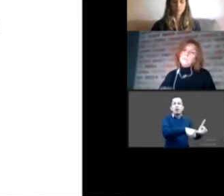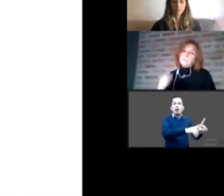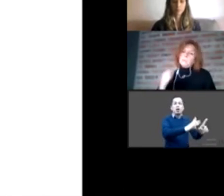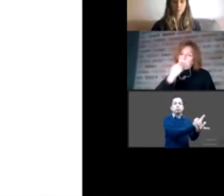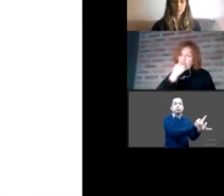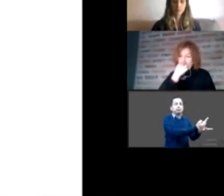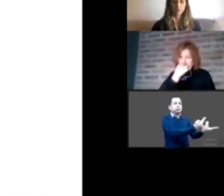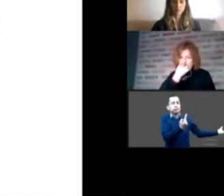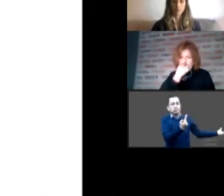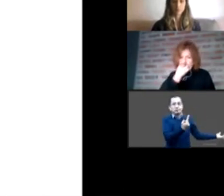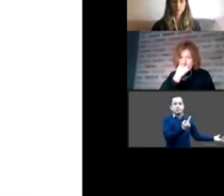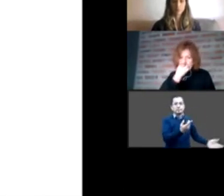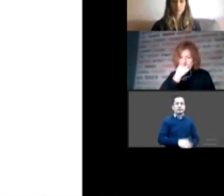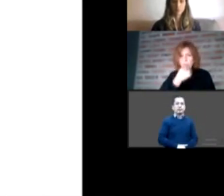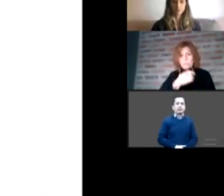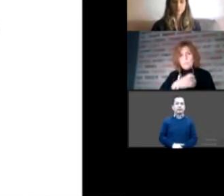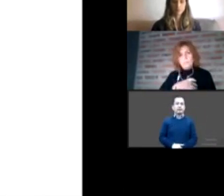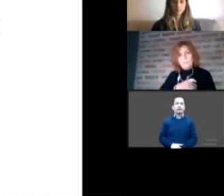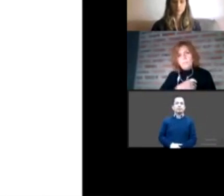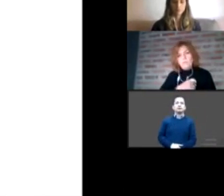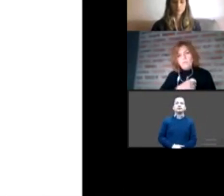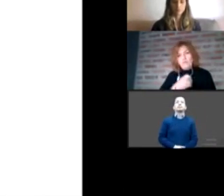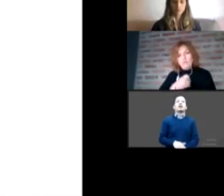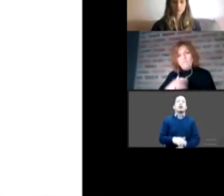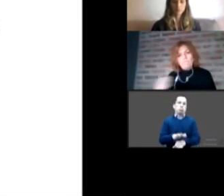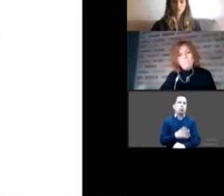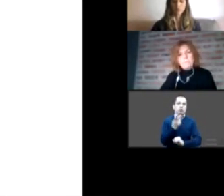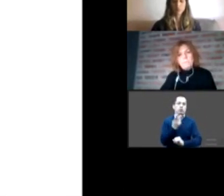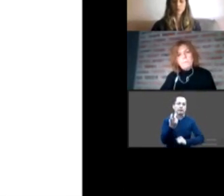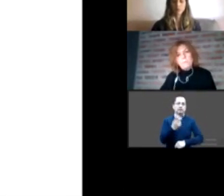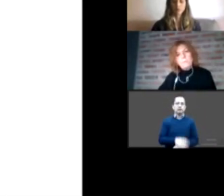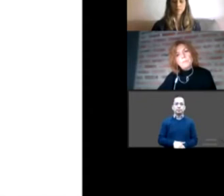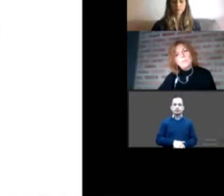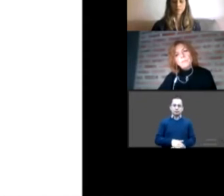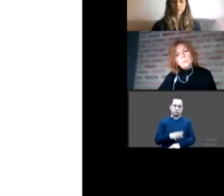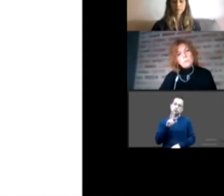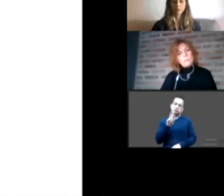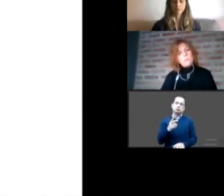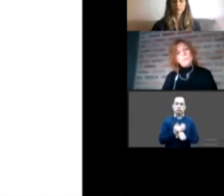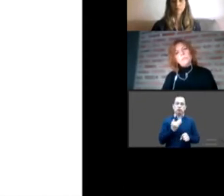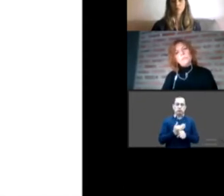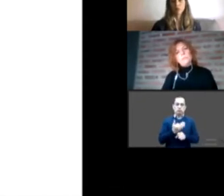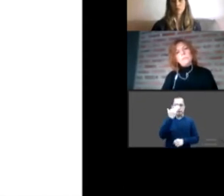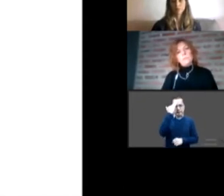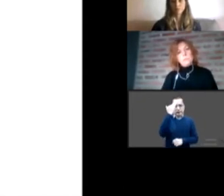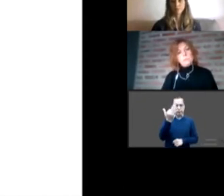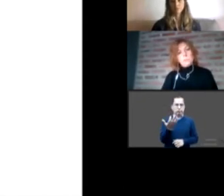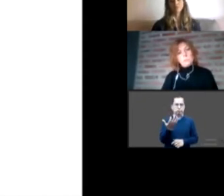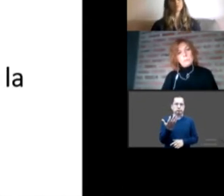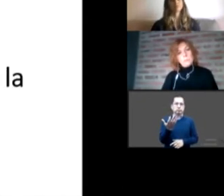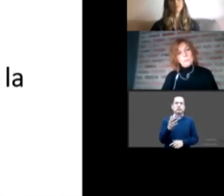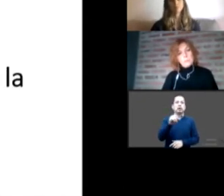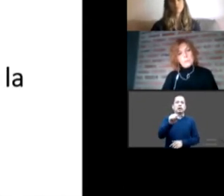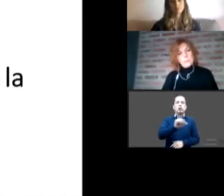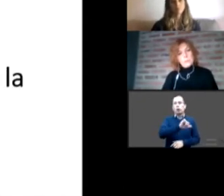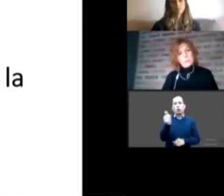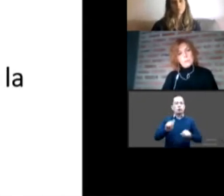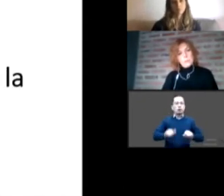la que sigue de ahí por la posibilidad del tiempo que tenemos si Joaquín pasa la siguiente